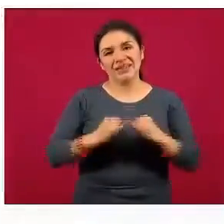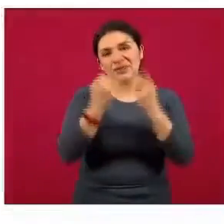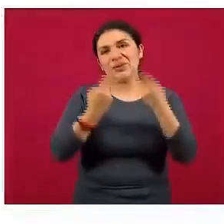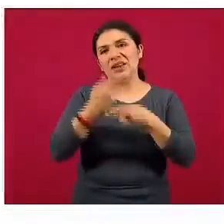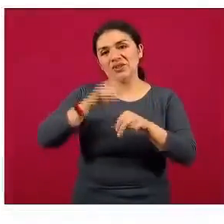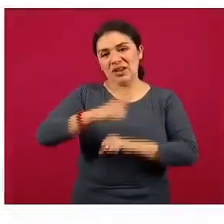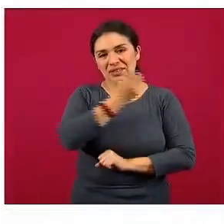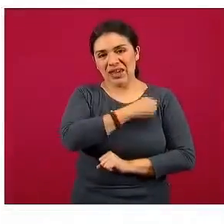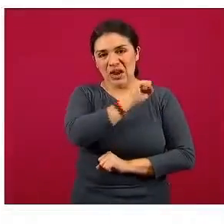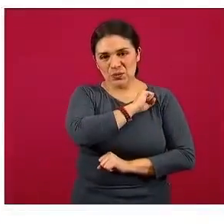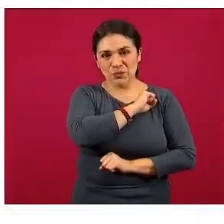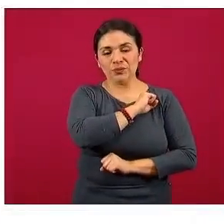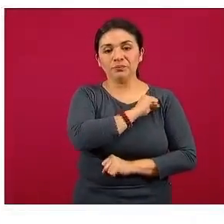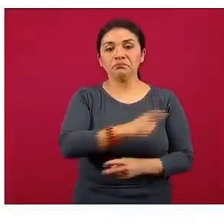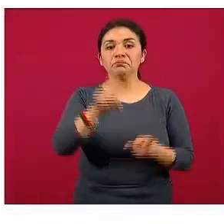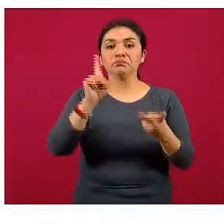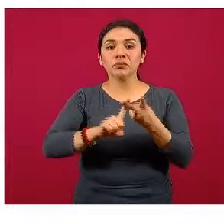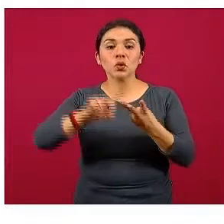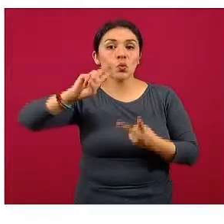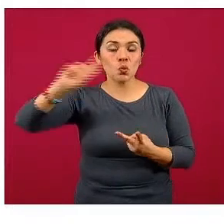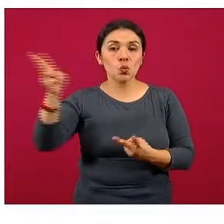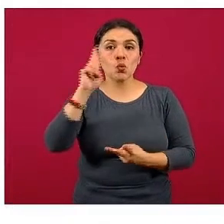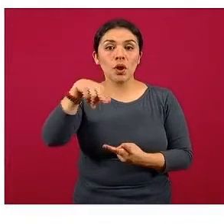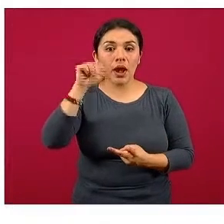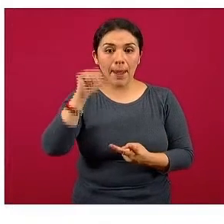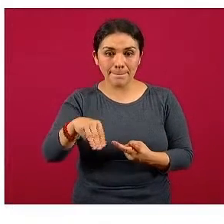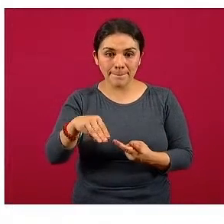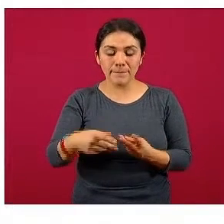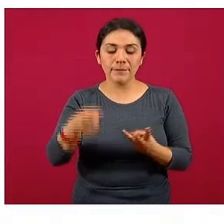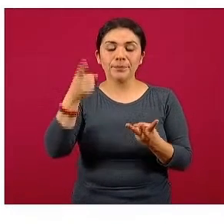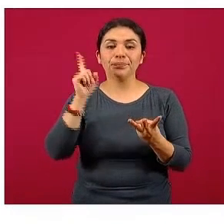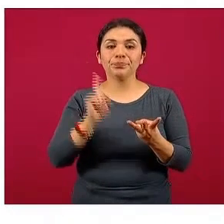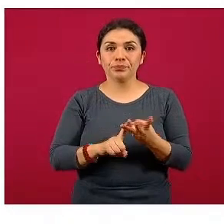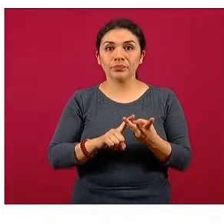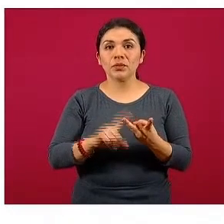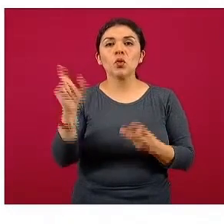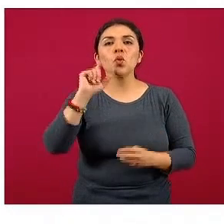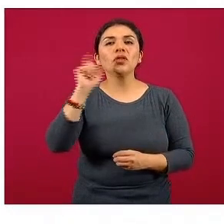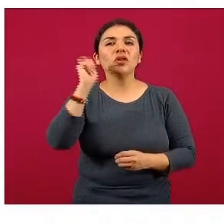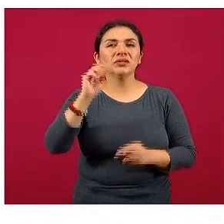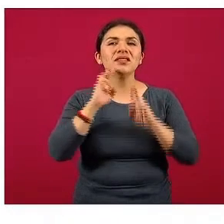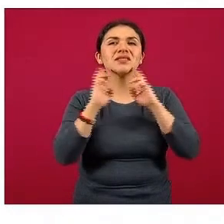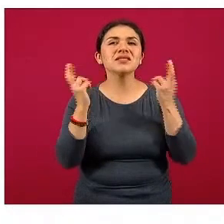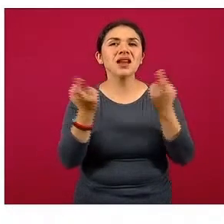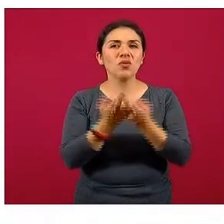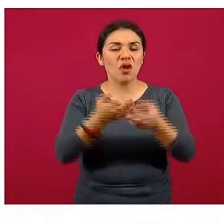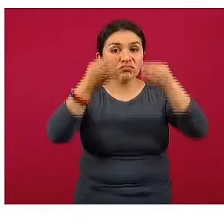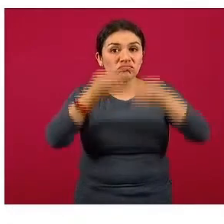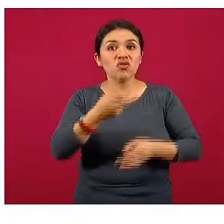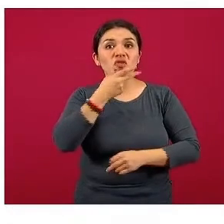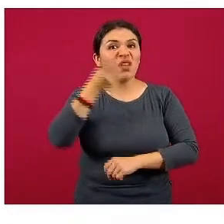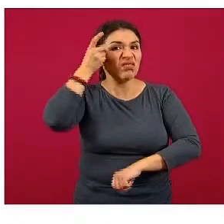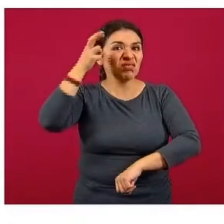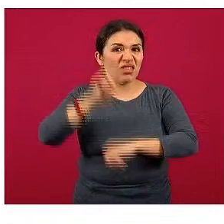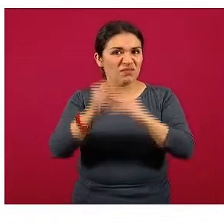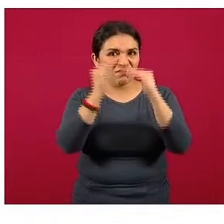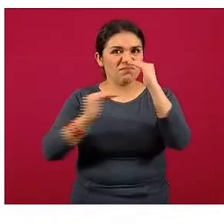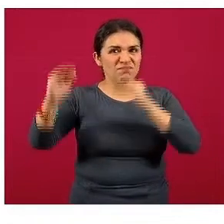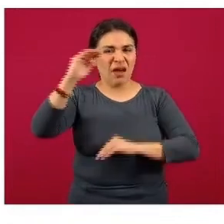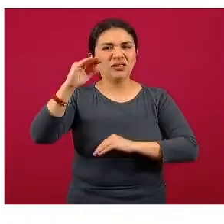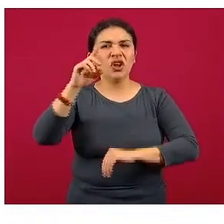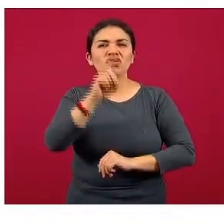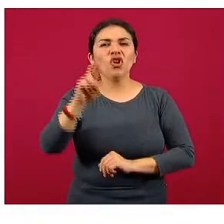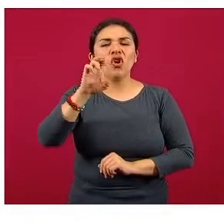Salud Pública, también la Universidad Nacional Autónoma de México, cuando fue el seminario el propio rector, el doctor